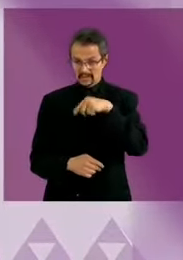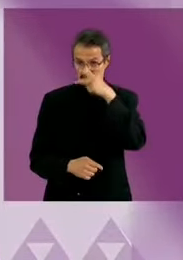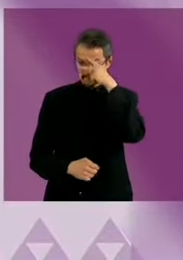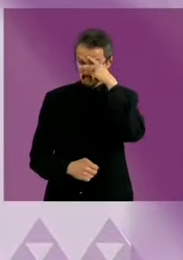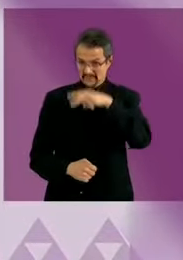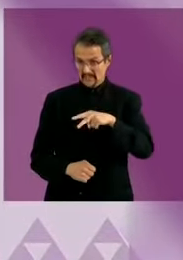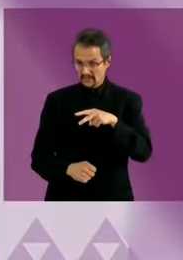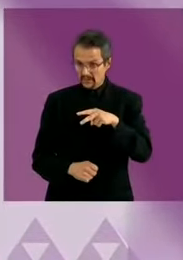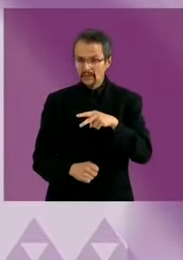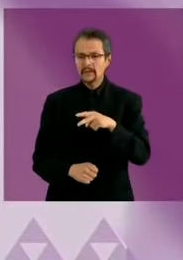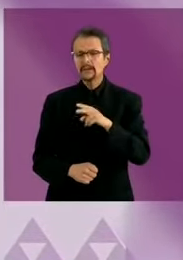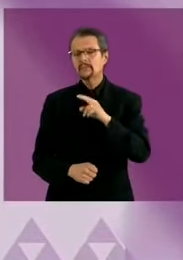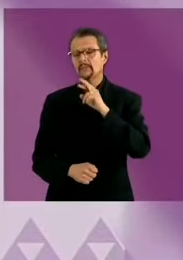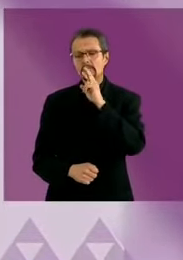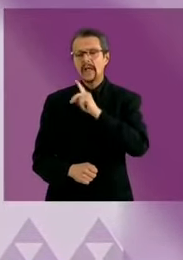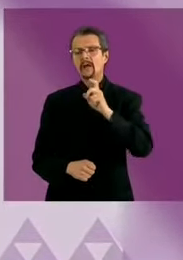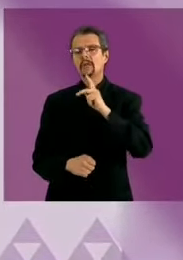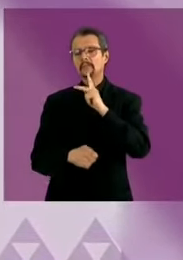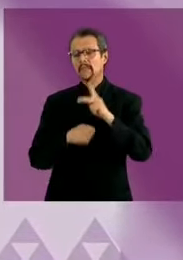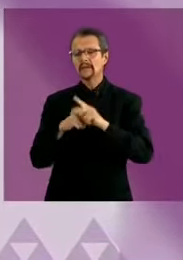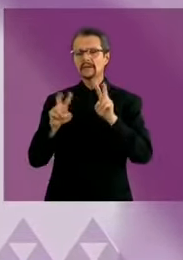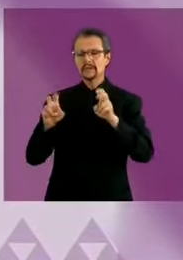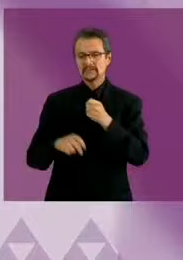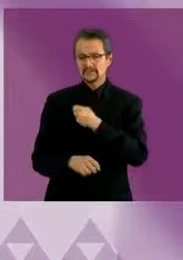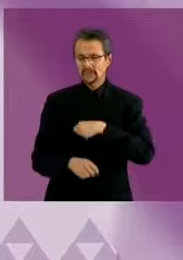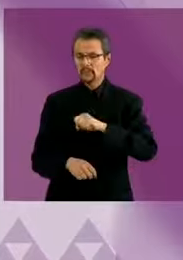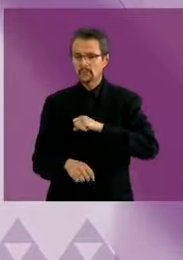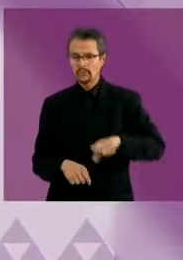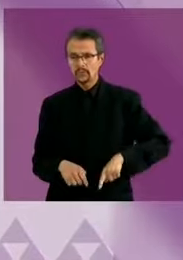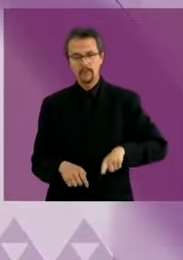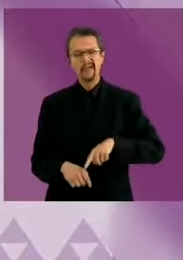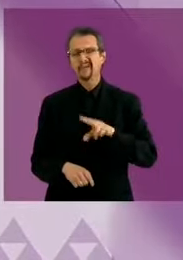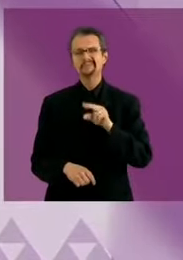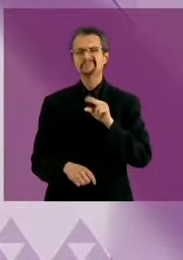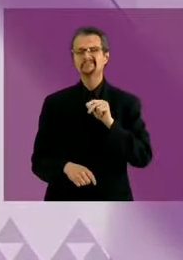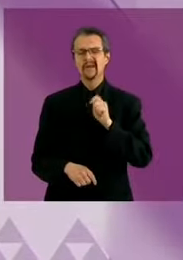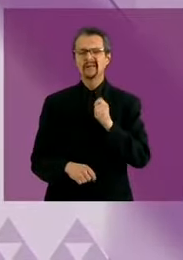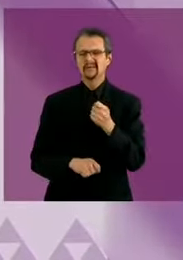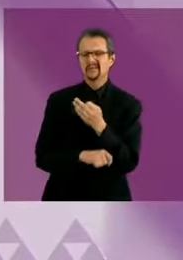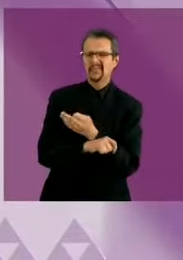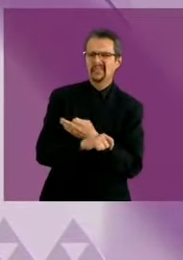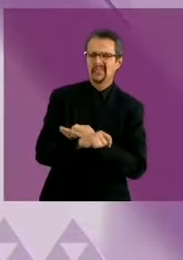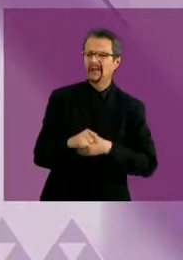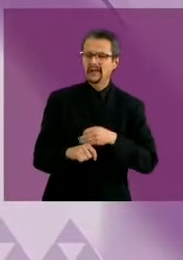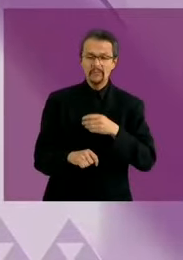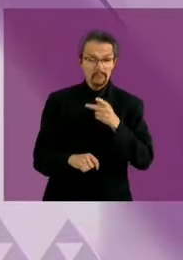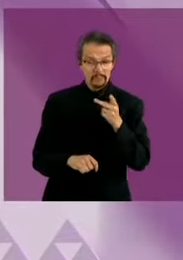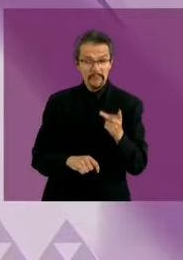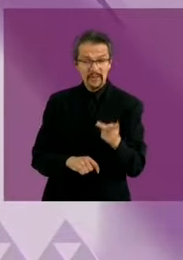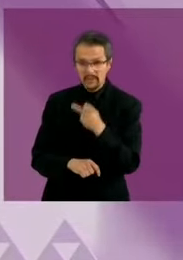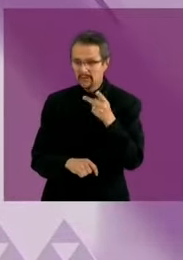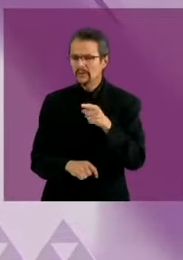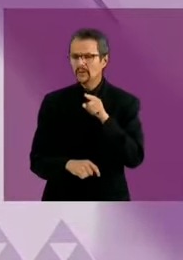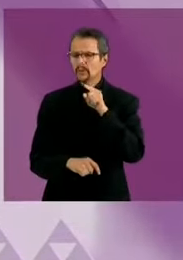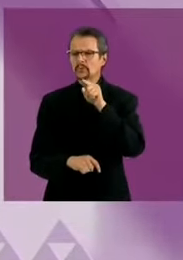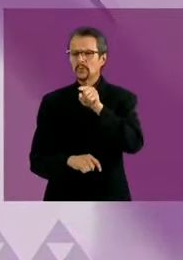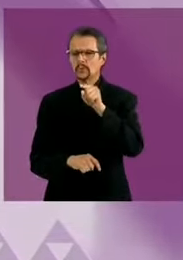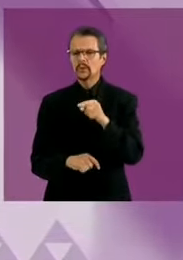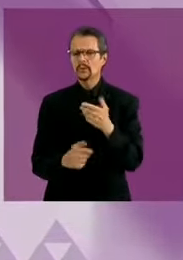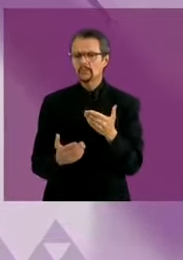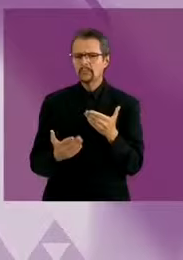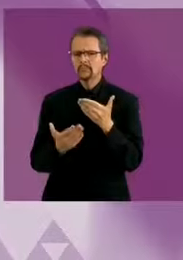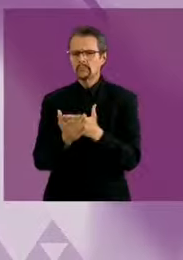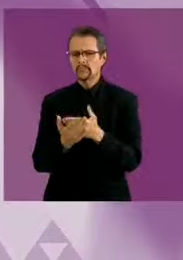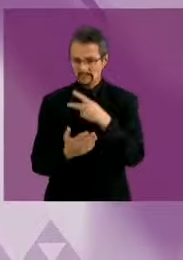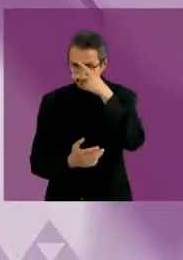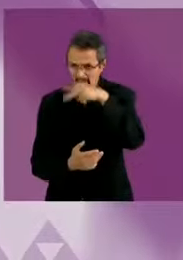los mejores países en materia de salud pública. ¿Qué piensas, nos dice esta persona, qué piensas hacer para mejorar la salud de